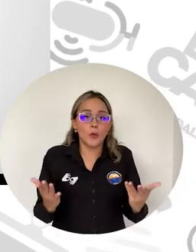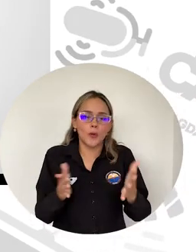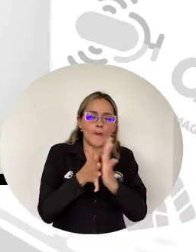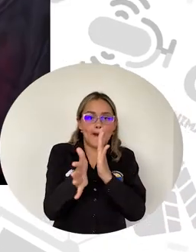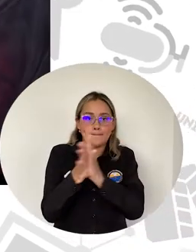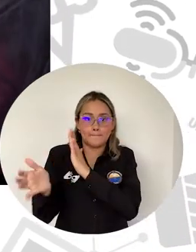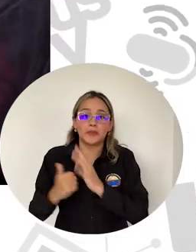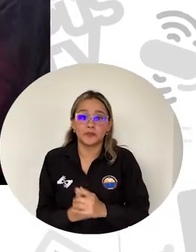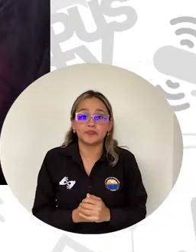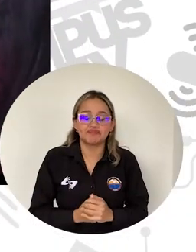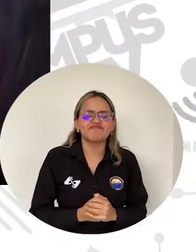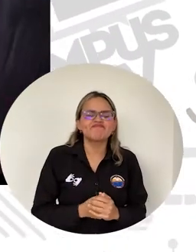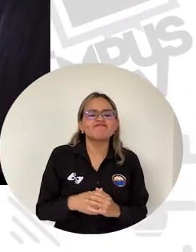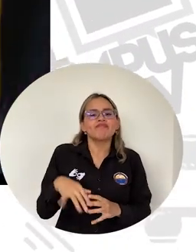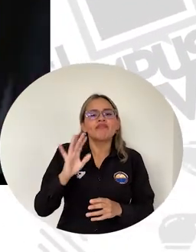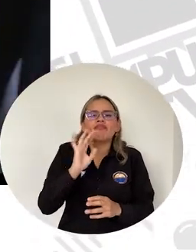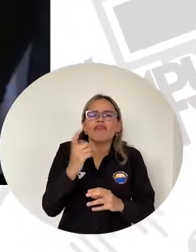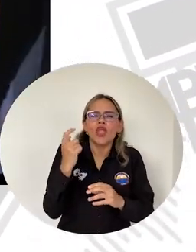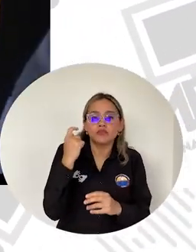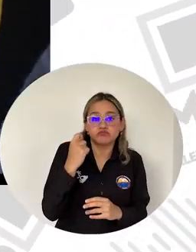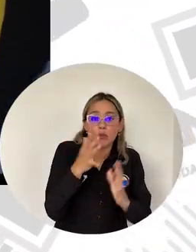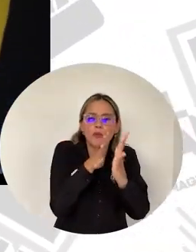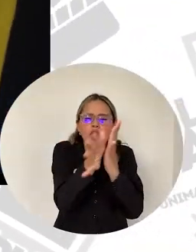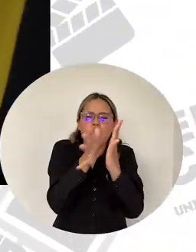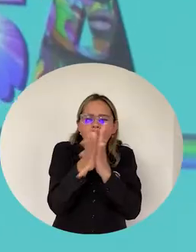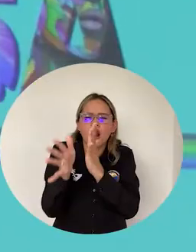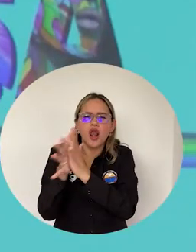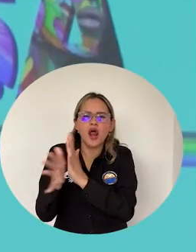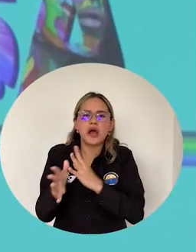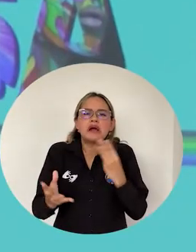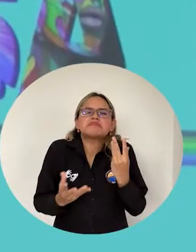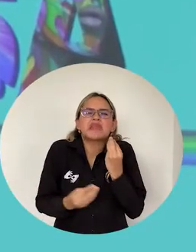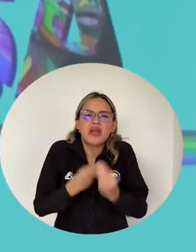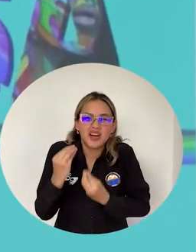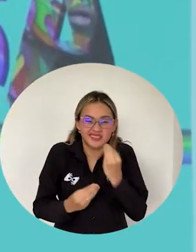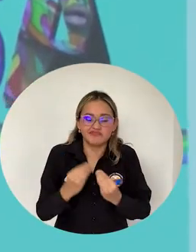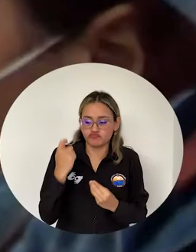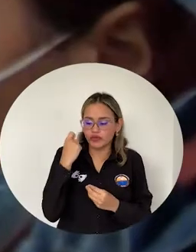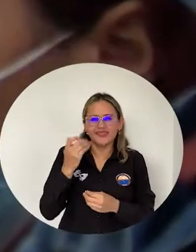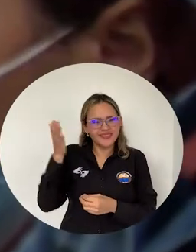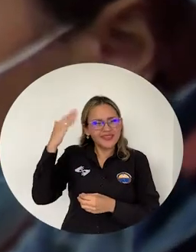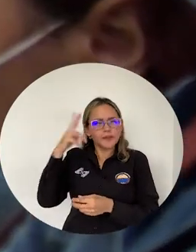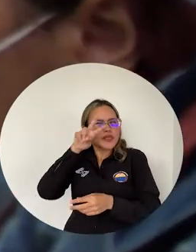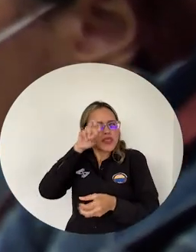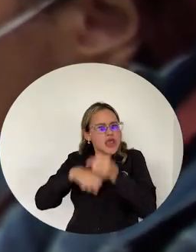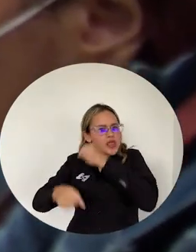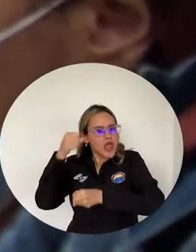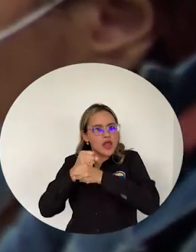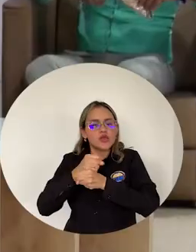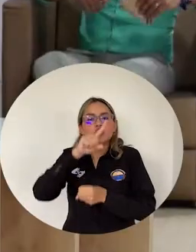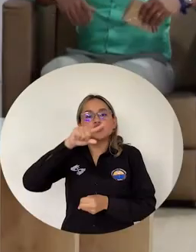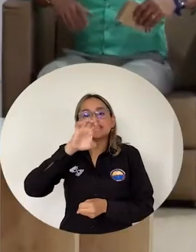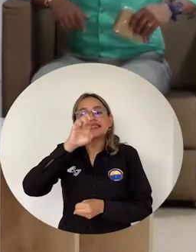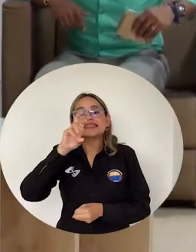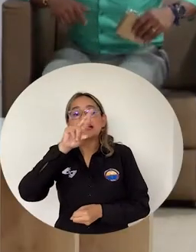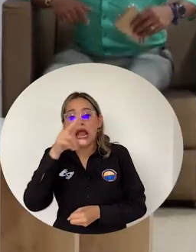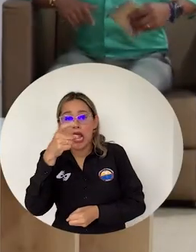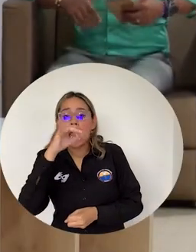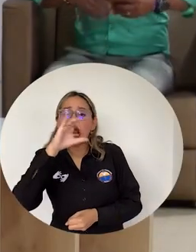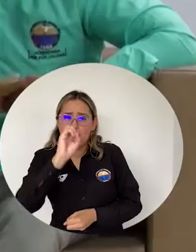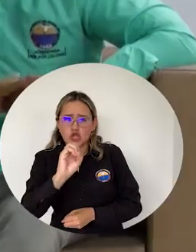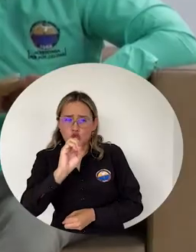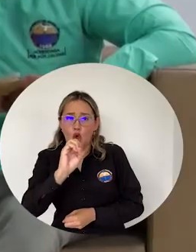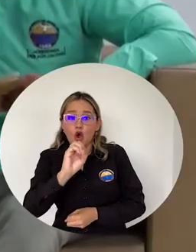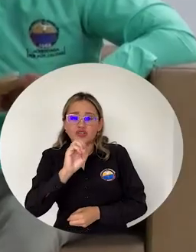conversatorio Se analizó el caso De homofobia escolar Que terminó con el suicidio De Sergio Urrego Hace siete años Con su madre Alba Reyes